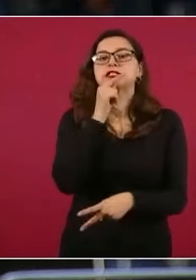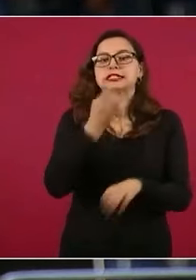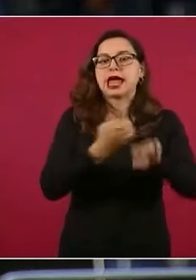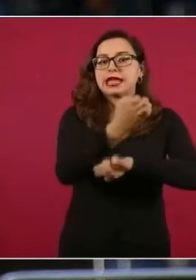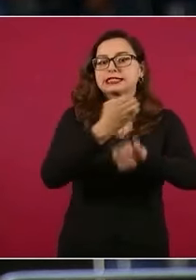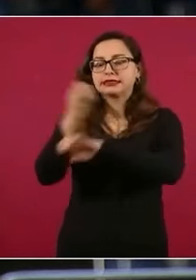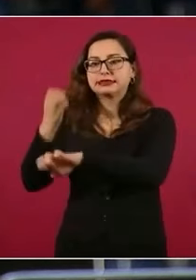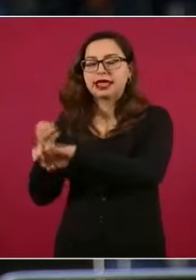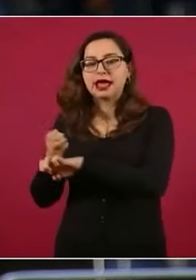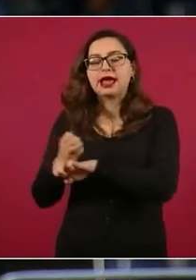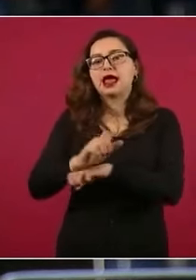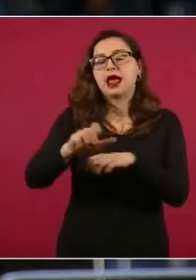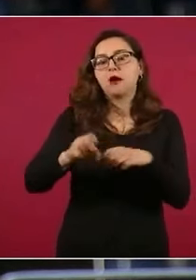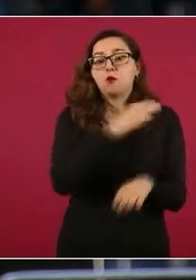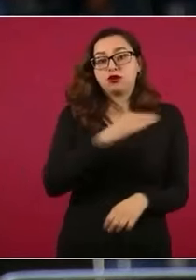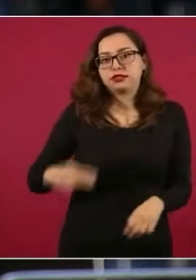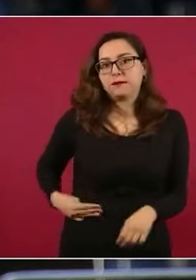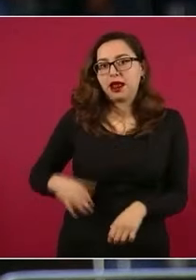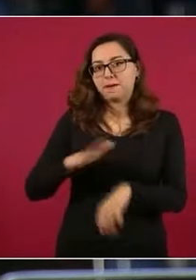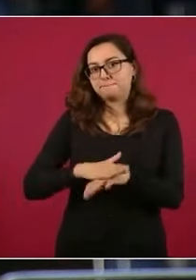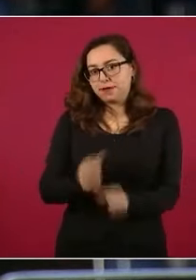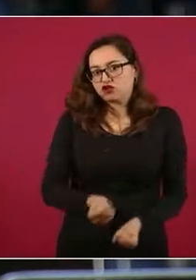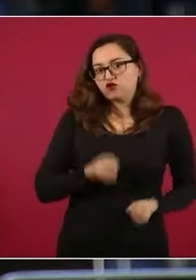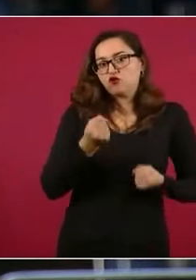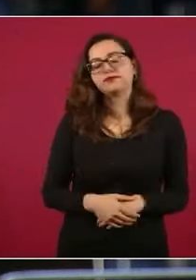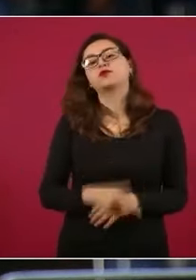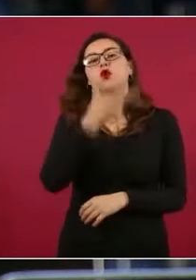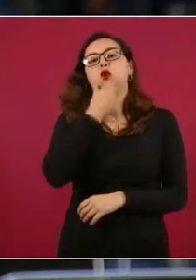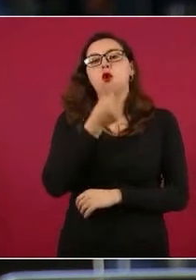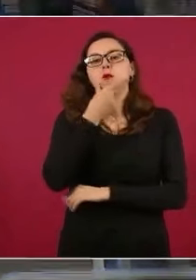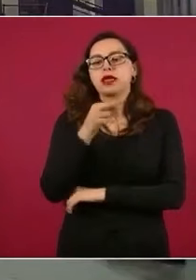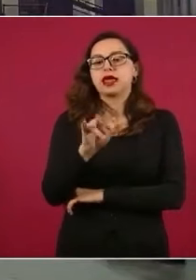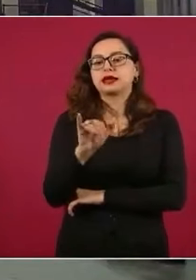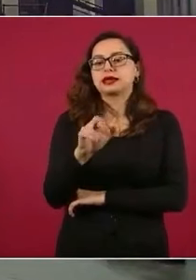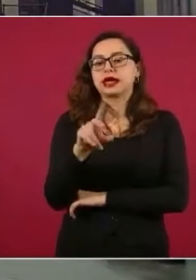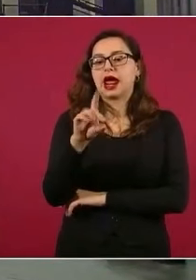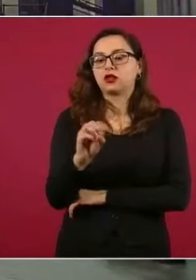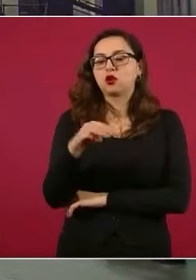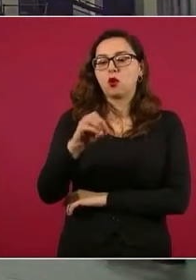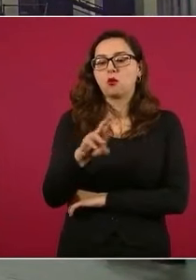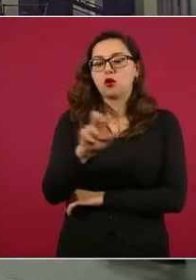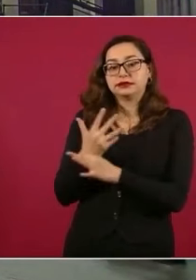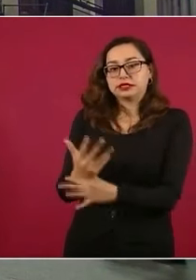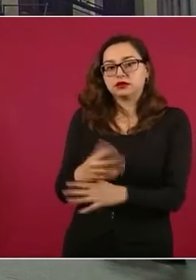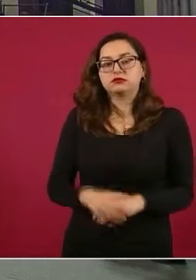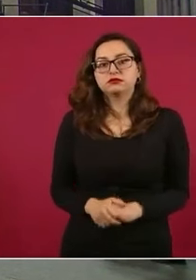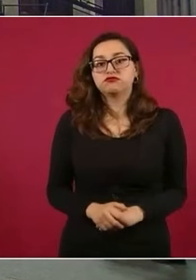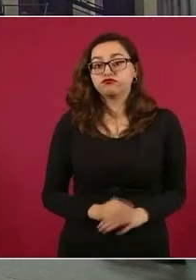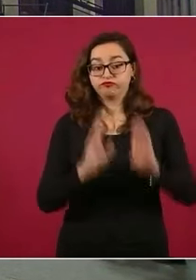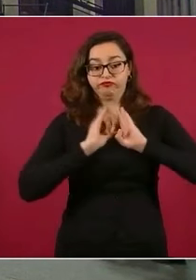Bueno, ayer Ricardo Monreal comentó que la participación del Ejército es muy importante porque es una institución muy